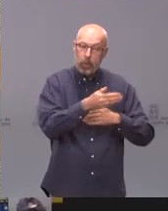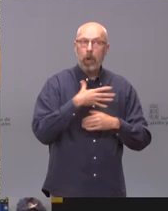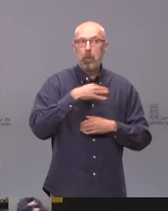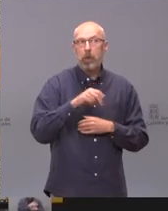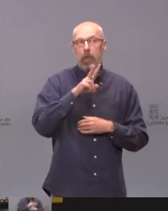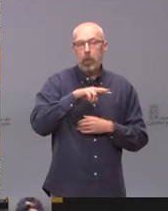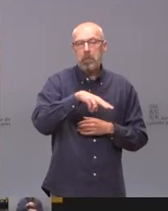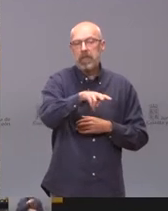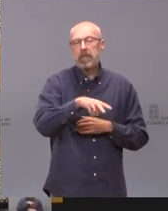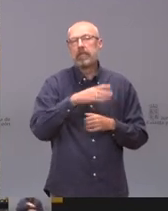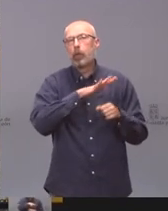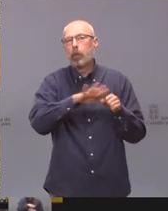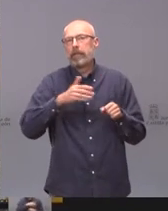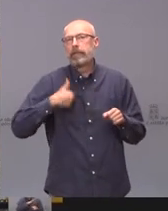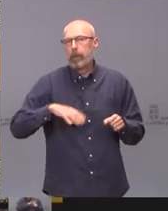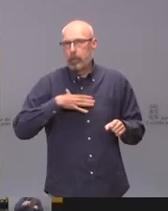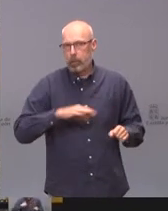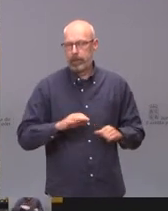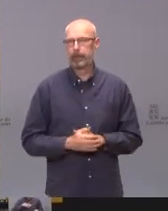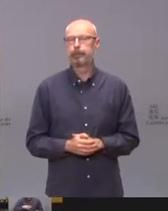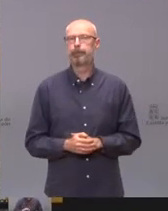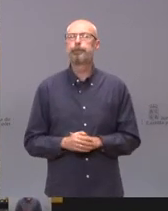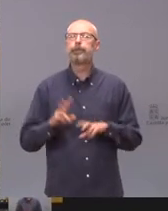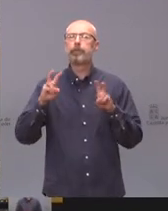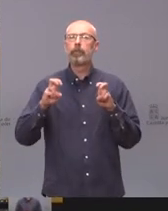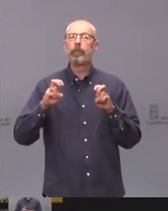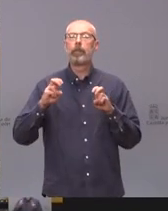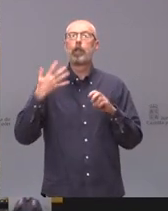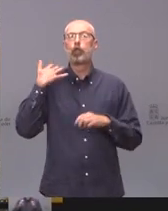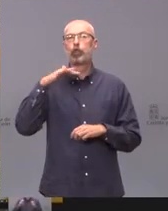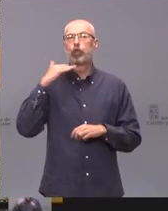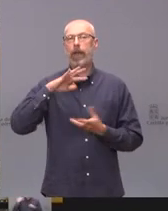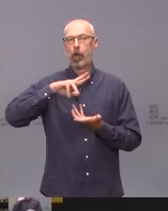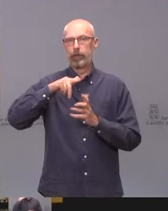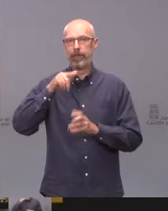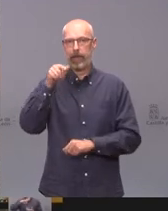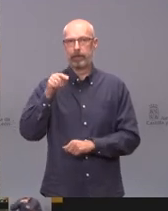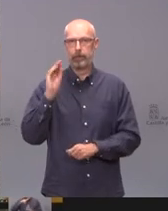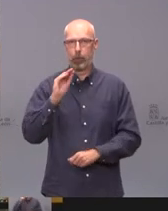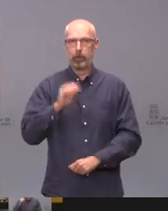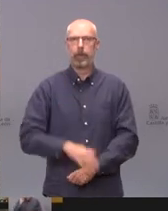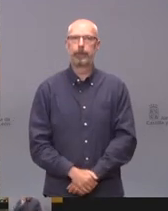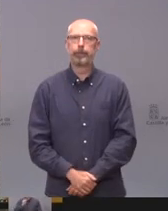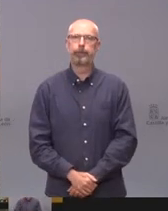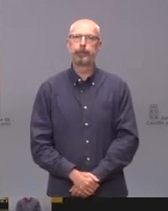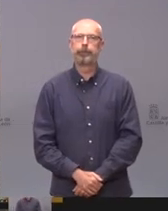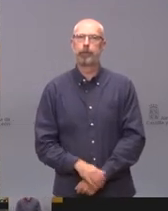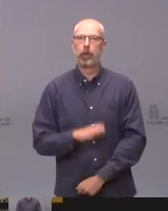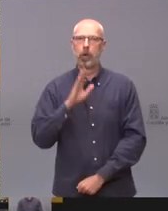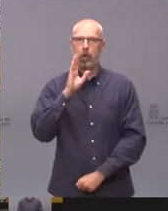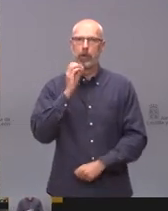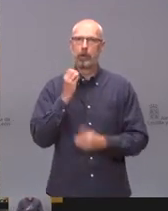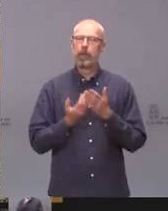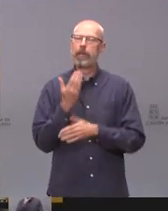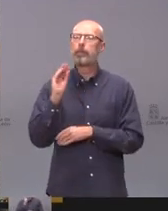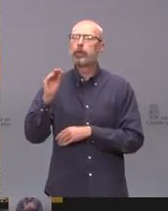Llega el turno de Soria Noticias y, por tanto, de Sergio García. Buenos días, Sergio. Hola, muy buenas a todos. A la consejería le